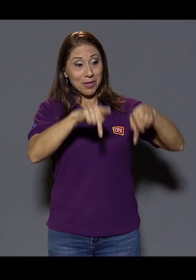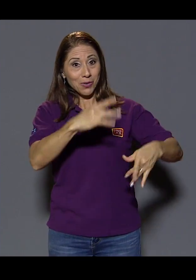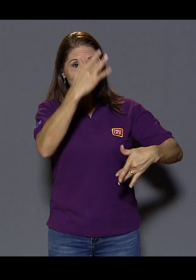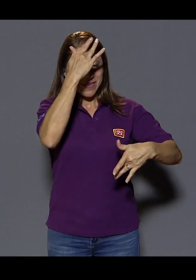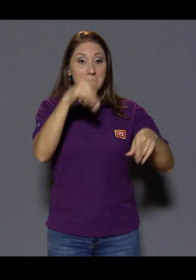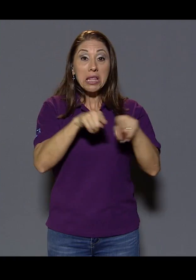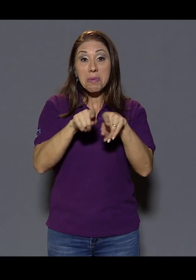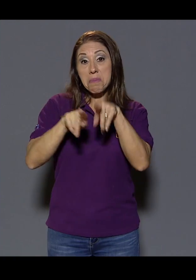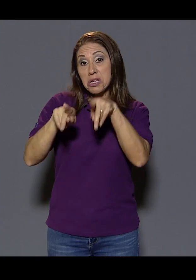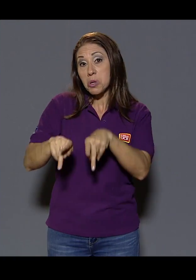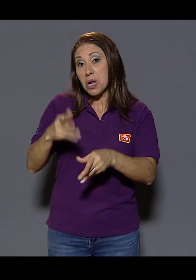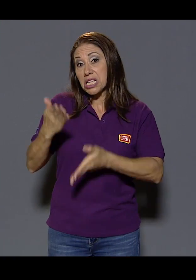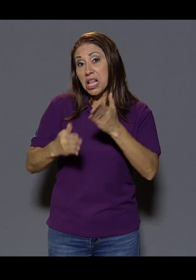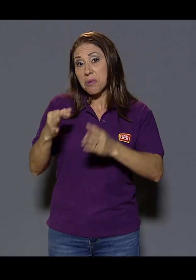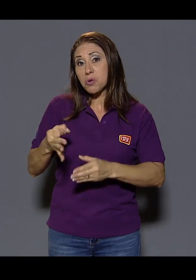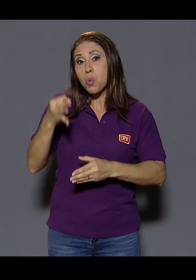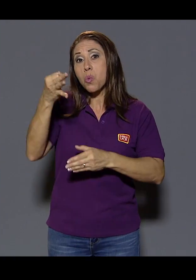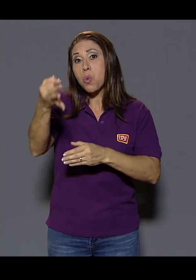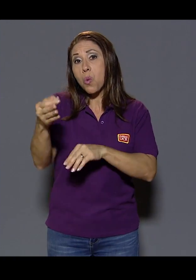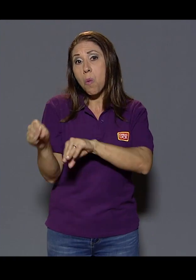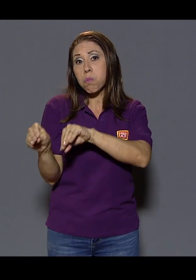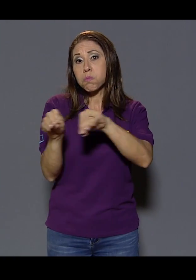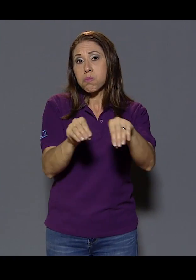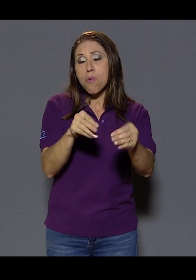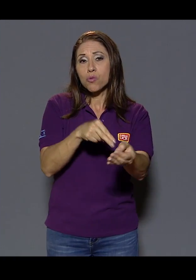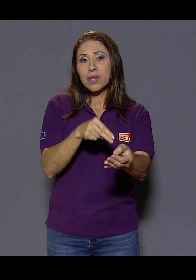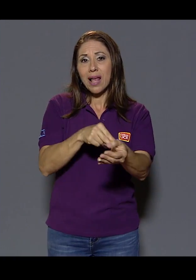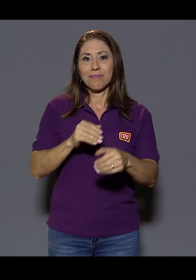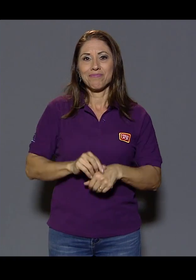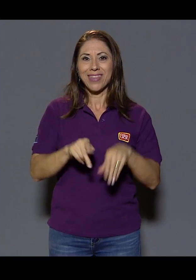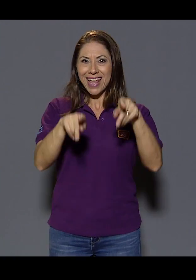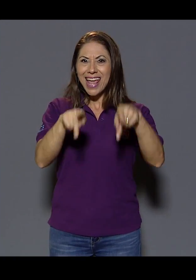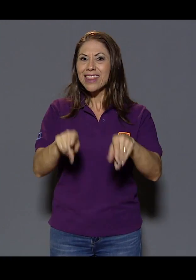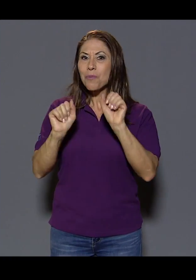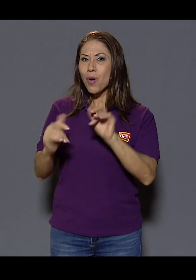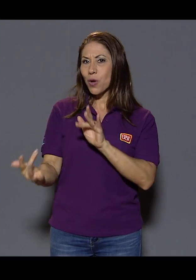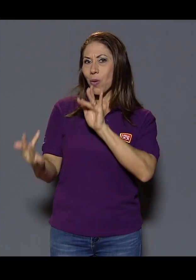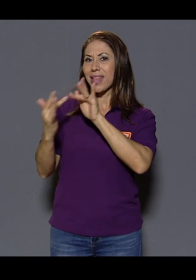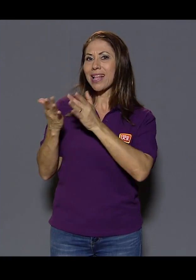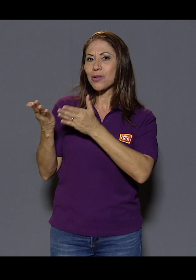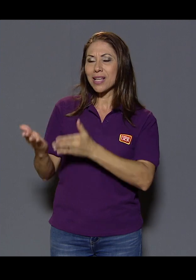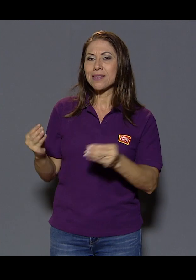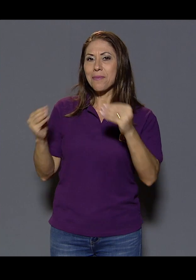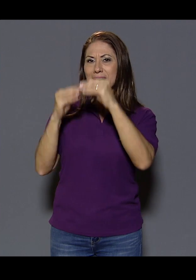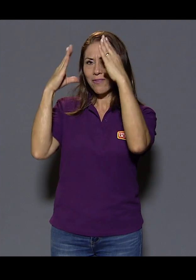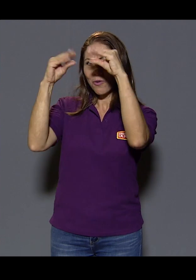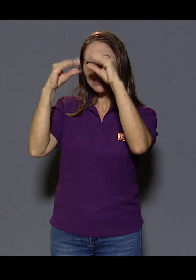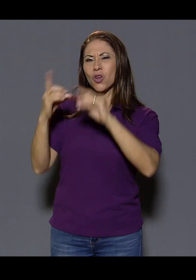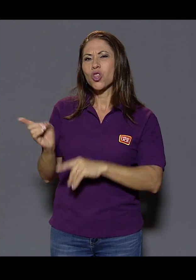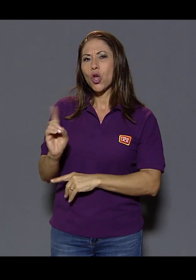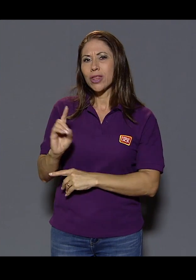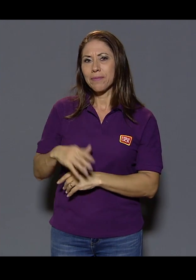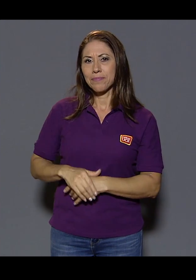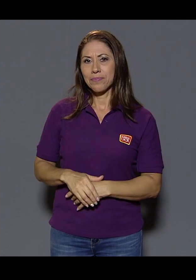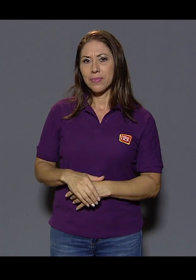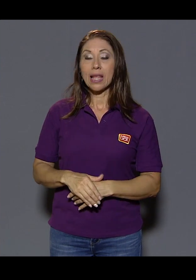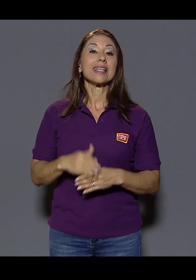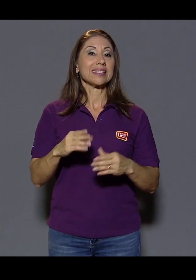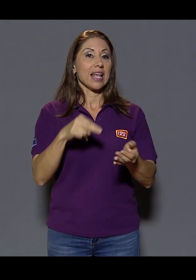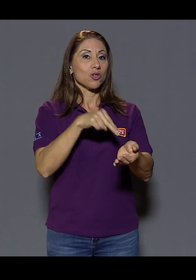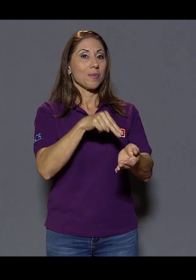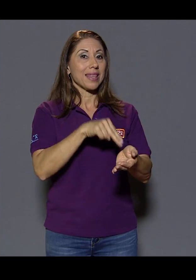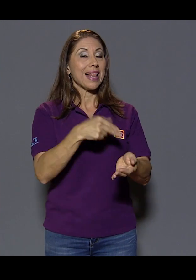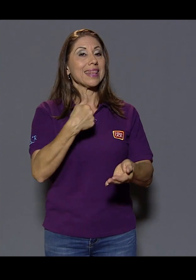la calidad de vida, tanto a las personas que estaban ahí como a las que eventualmente puedan ingresar al hospital. Entonces, ¿dónde la gente puede contactar y